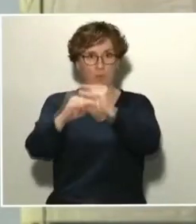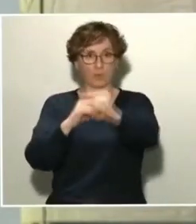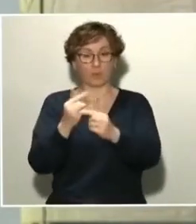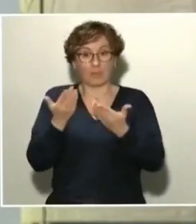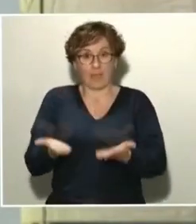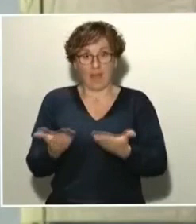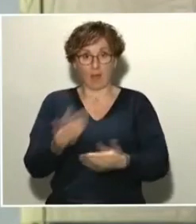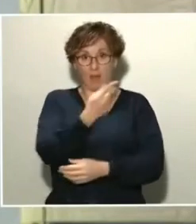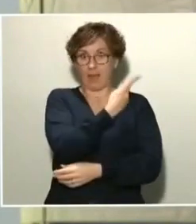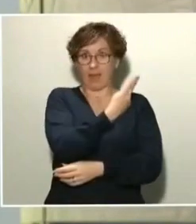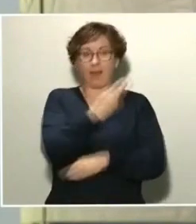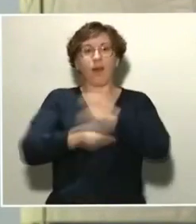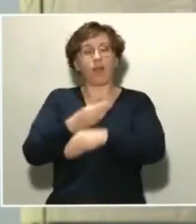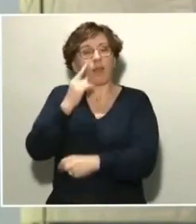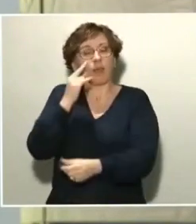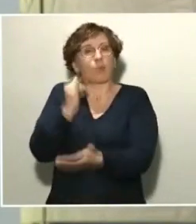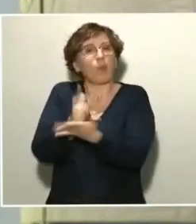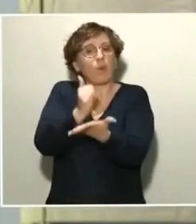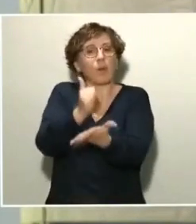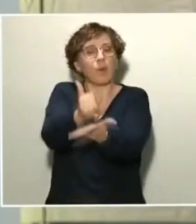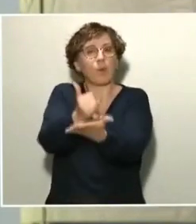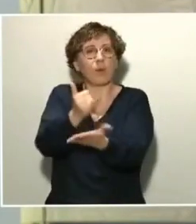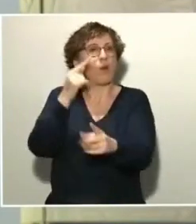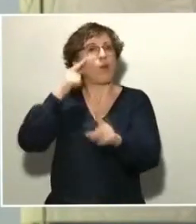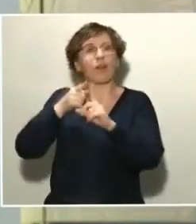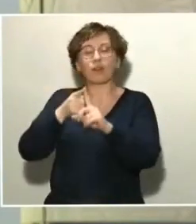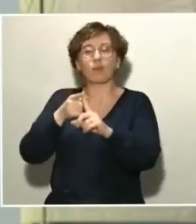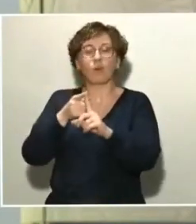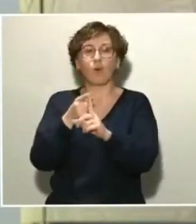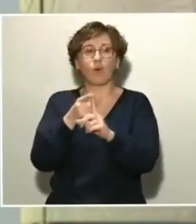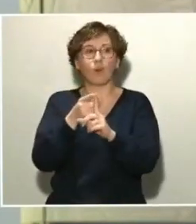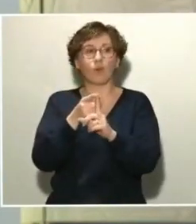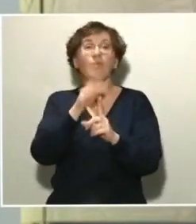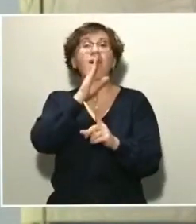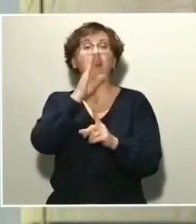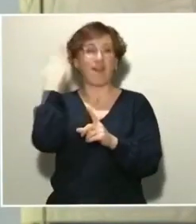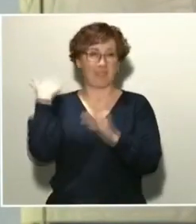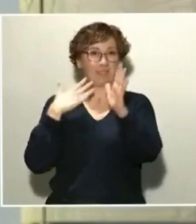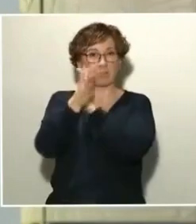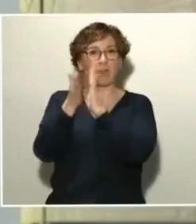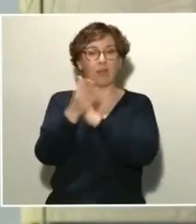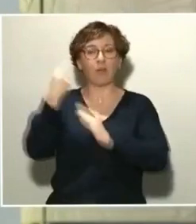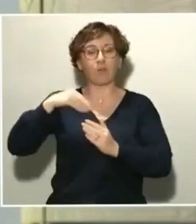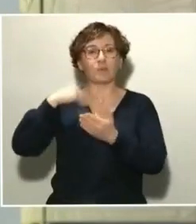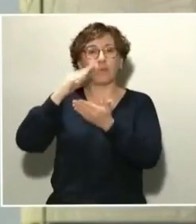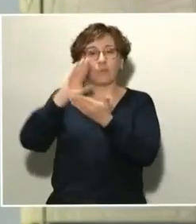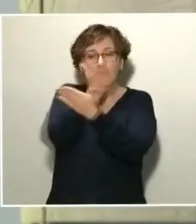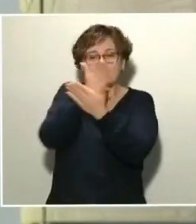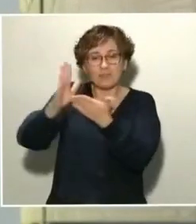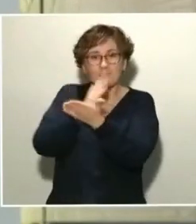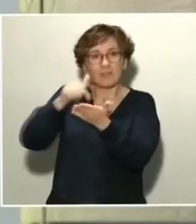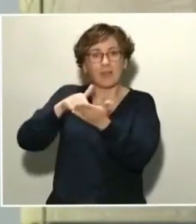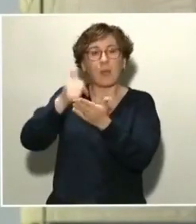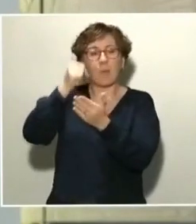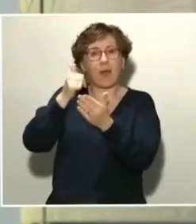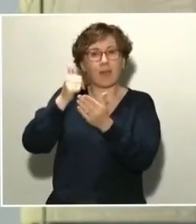eliminar toda esta, como hemos dicho antes, las porciones más activas y más virulentas del